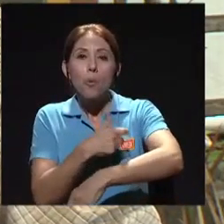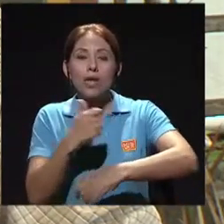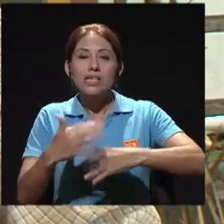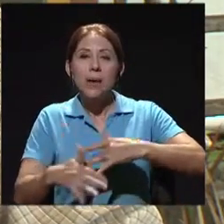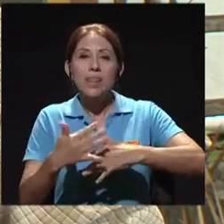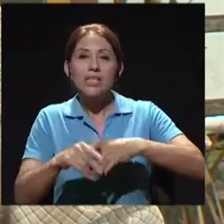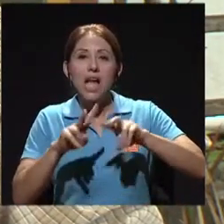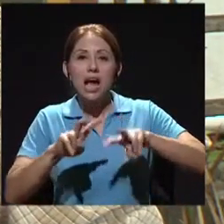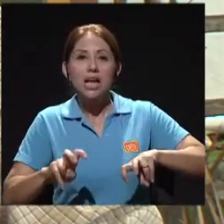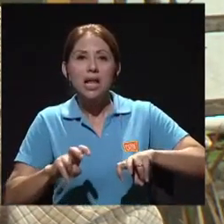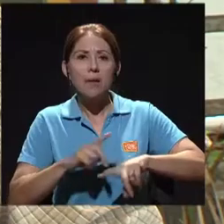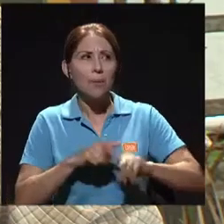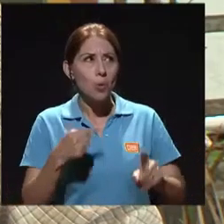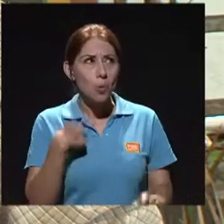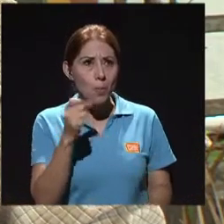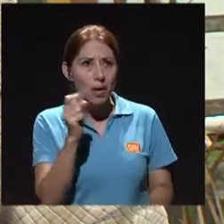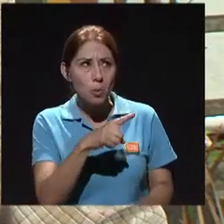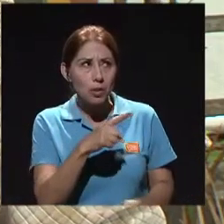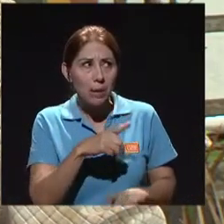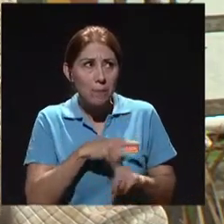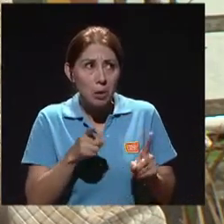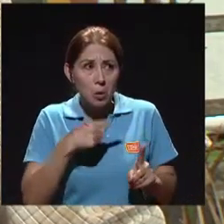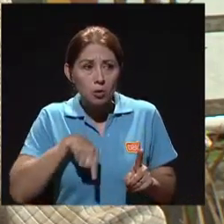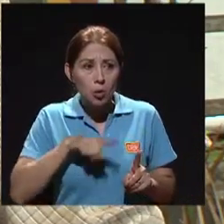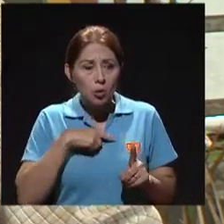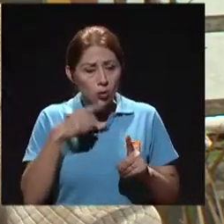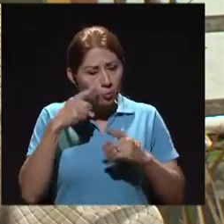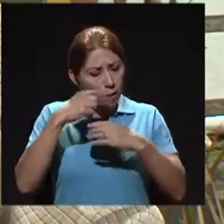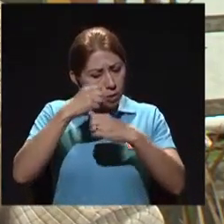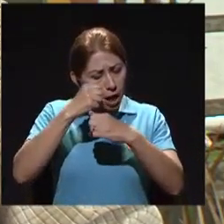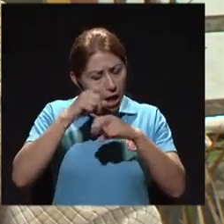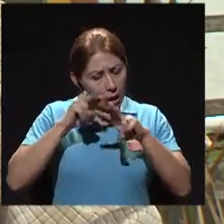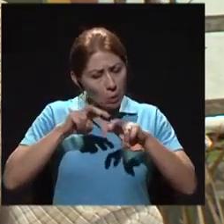uno les pregunta, bueno, pero ¿qué es lo que quiere que lo examinemos, verdad?